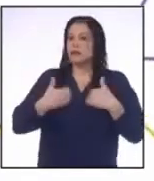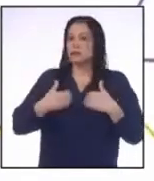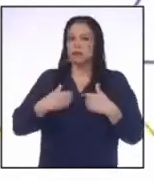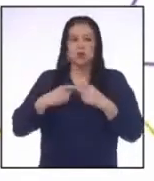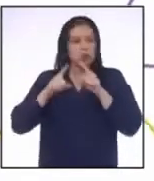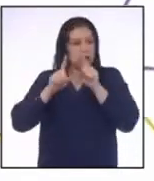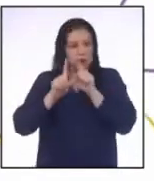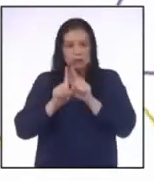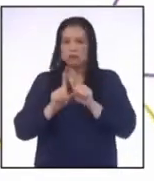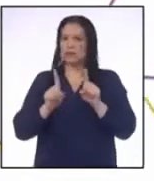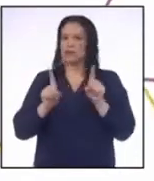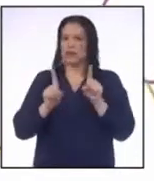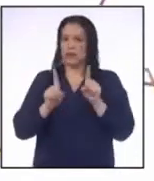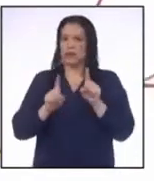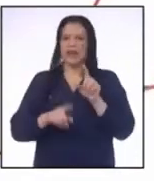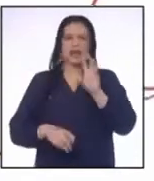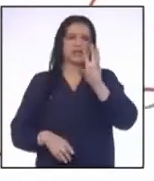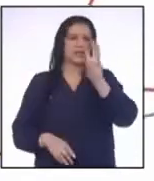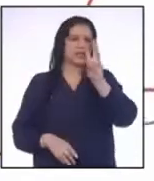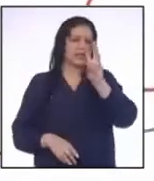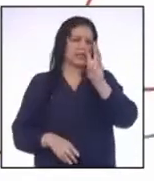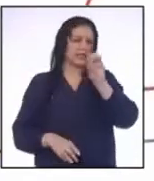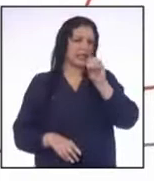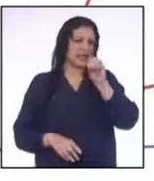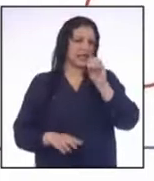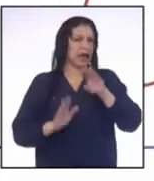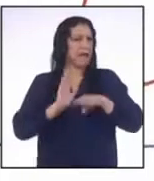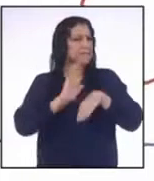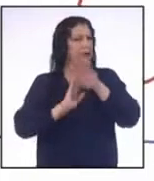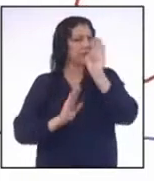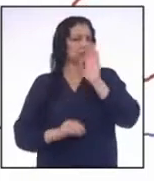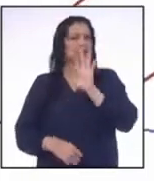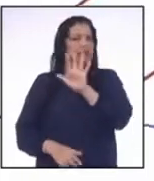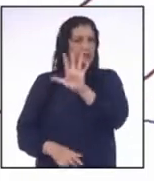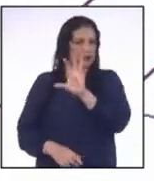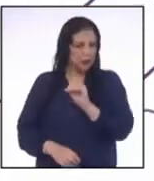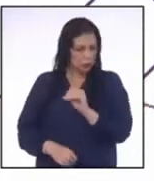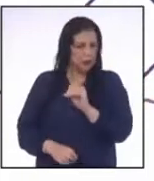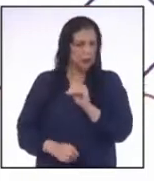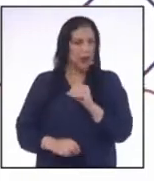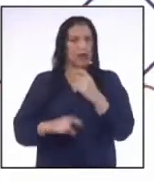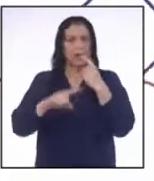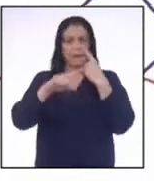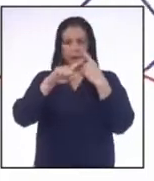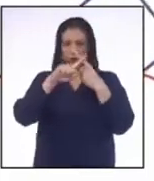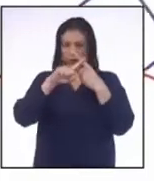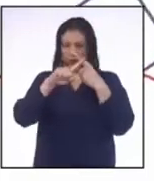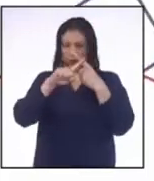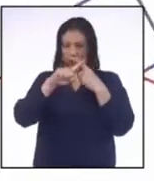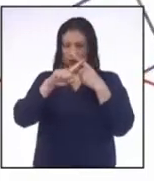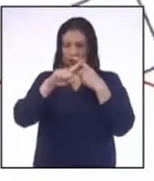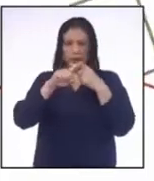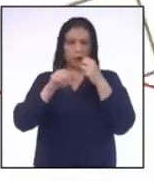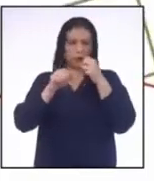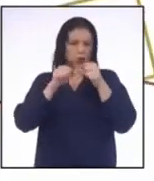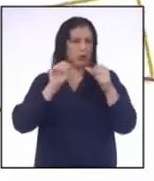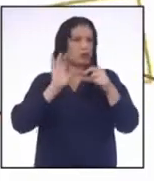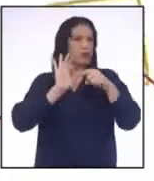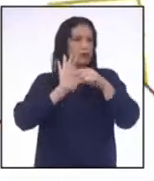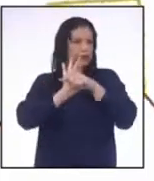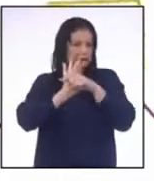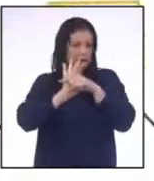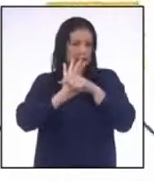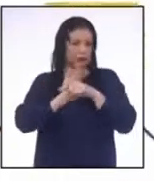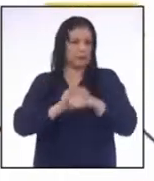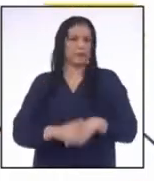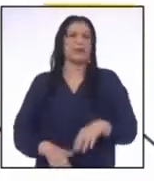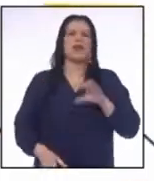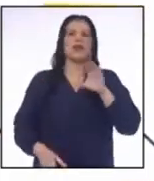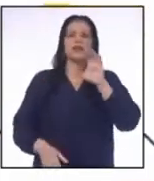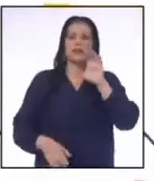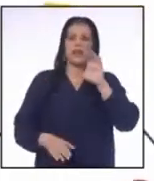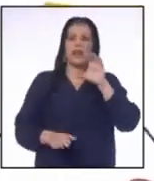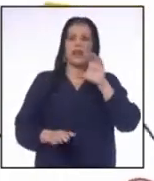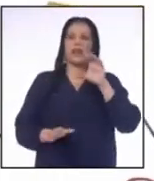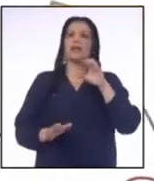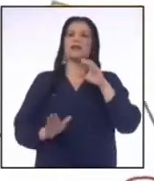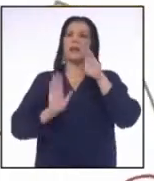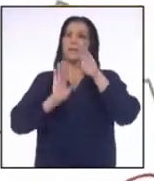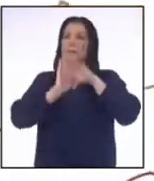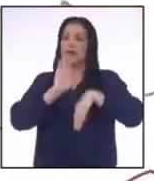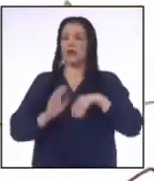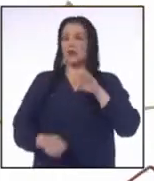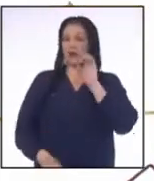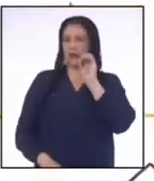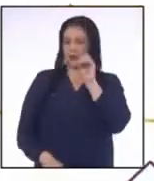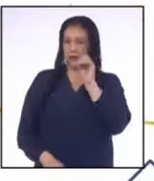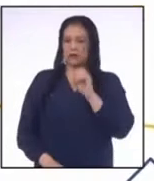desigualdad 60 es mayor que 50 Multiplicamos por un valor negativo C es menor que